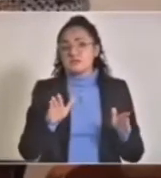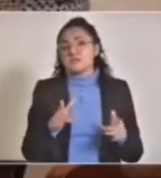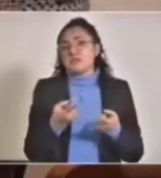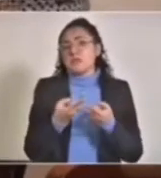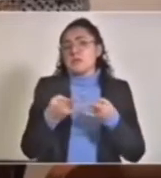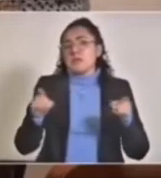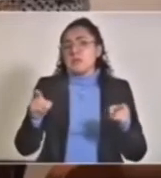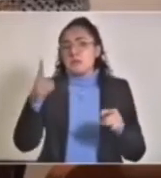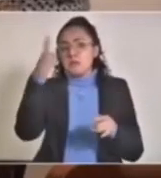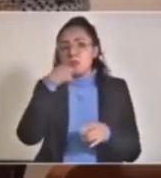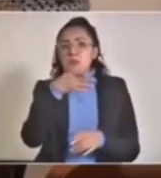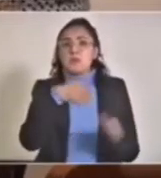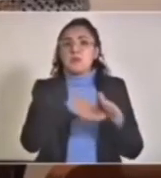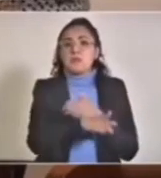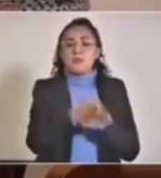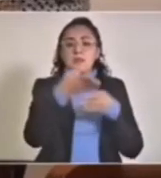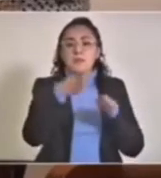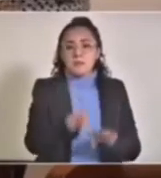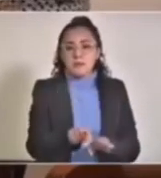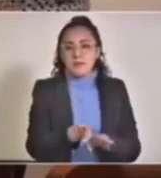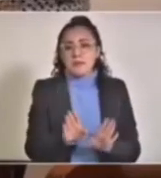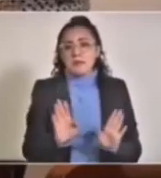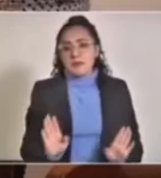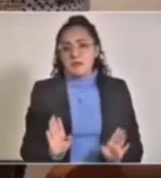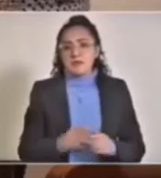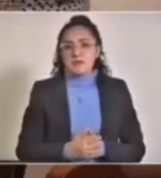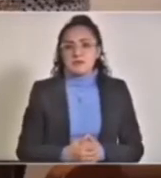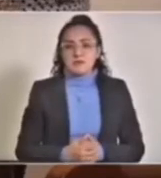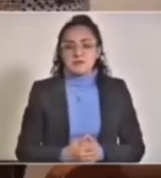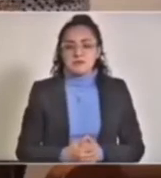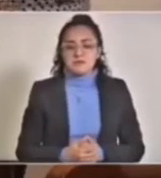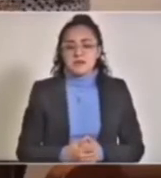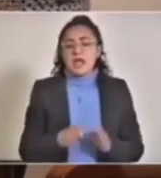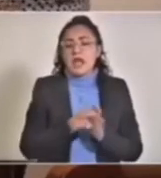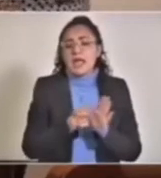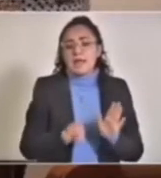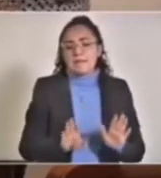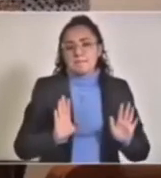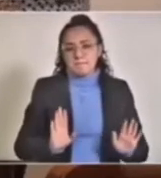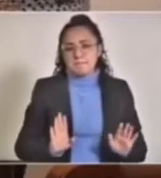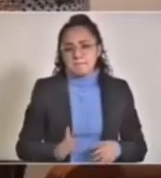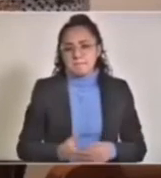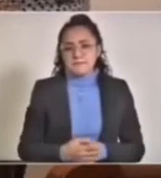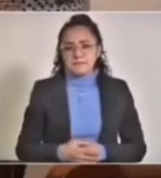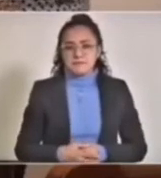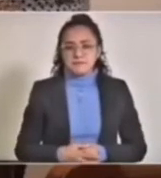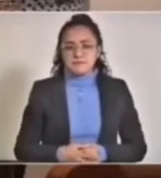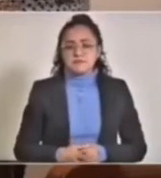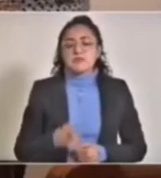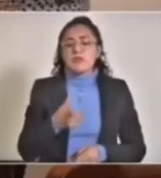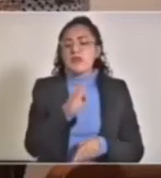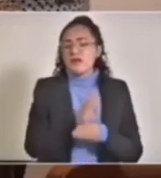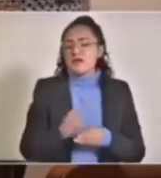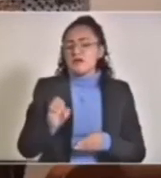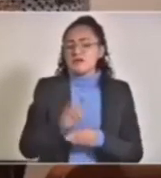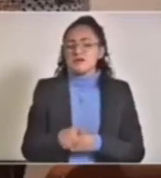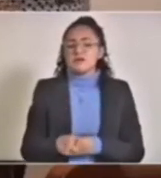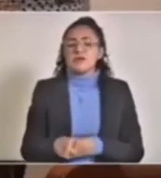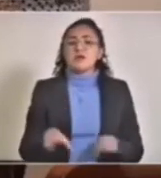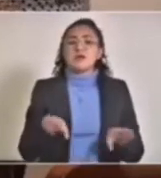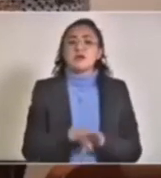puertas solamente para los servicios del banco azteca, por ejemplo, entonces los bancos, la banca